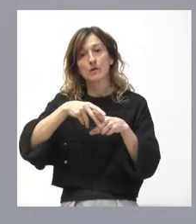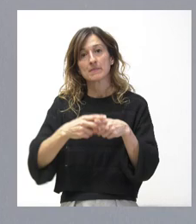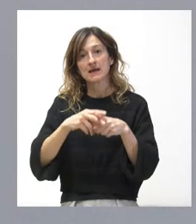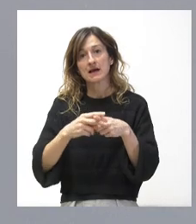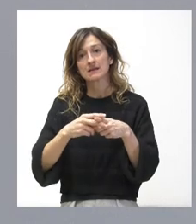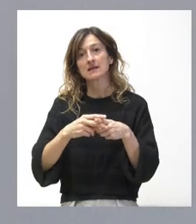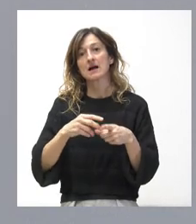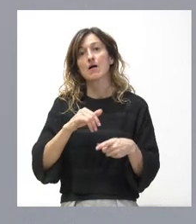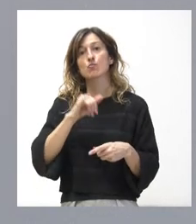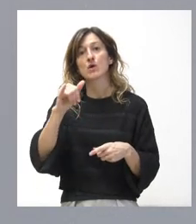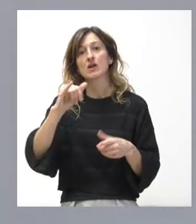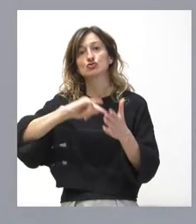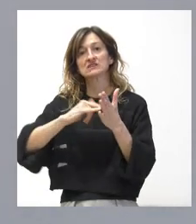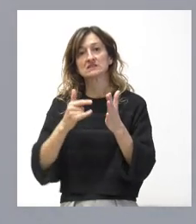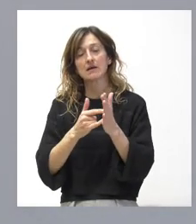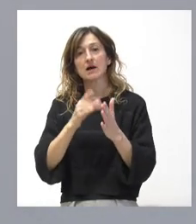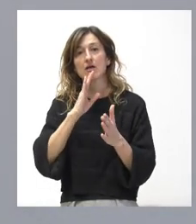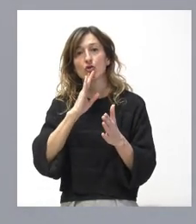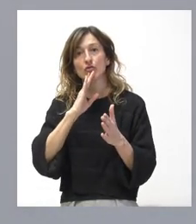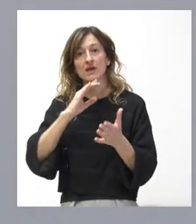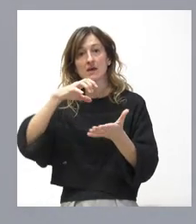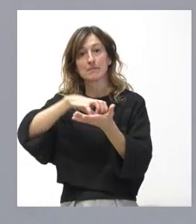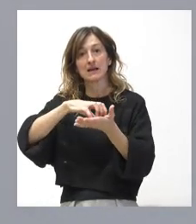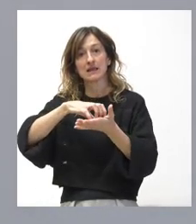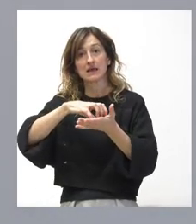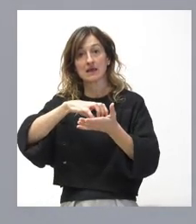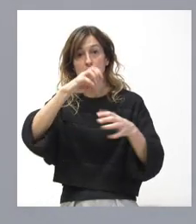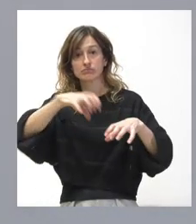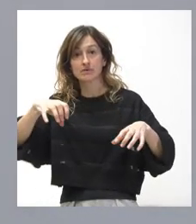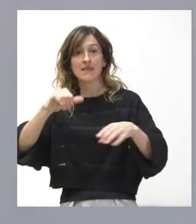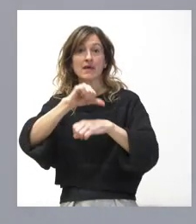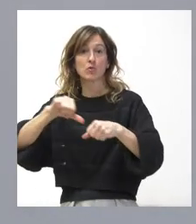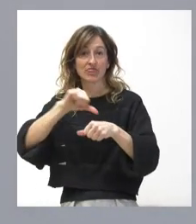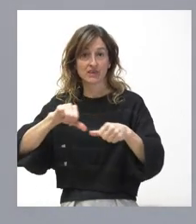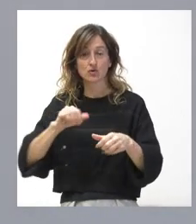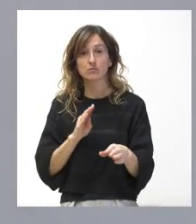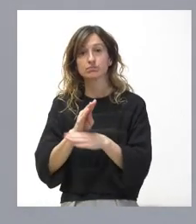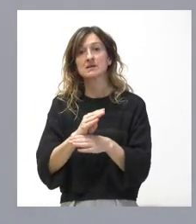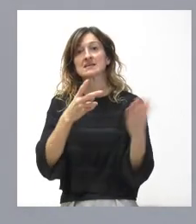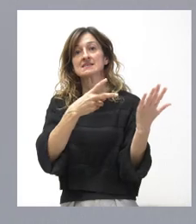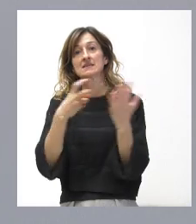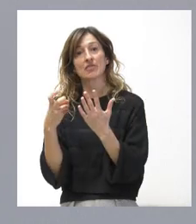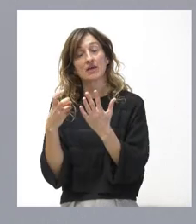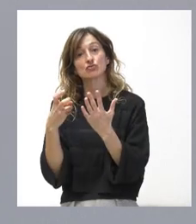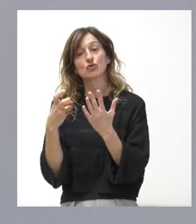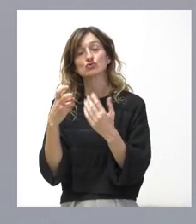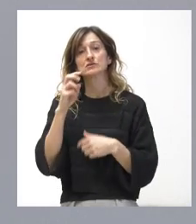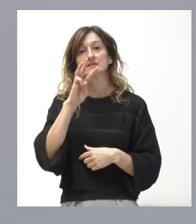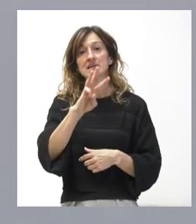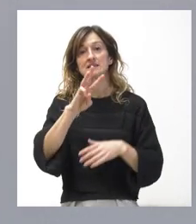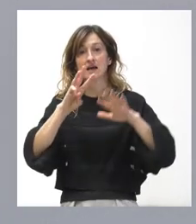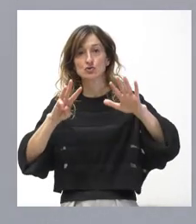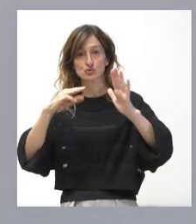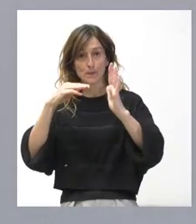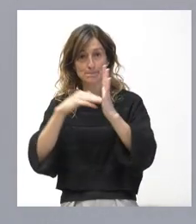Sistemas, que está ubicado en el Parque Tecnológico de Boecillo. La subvención asciende a 738.000